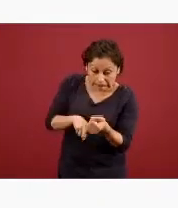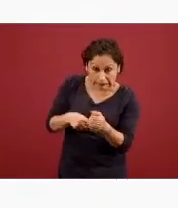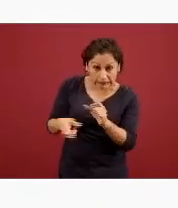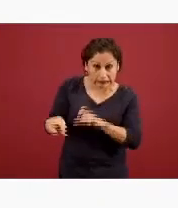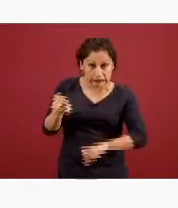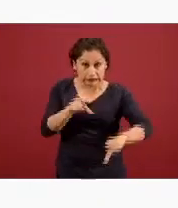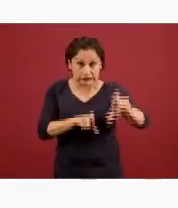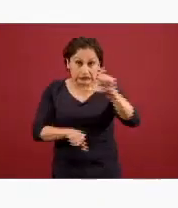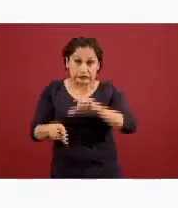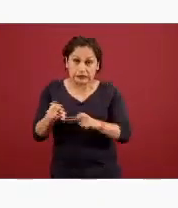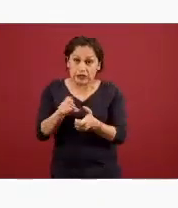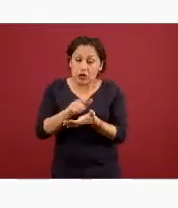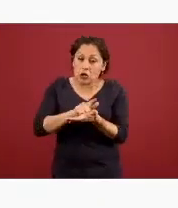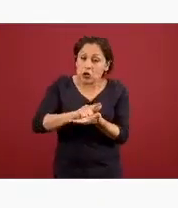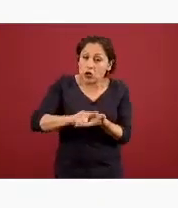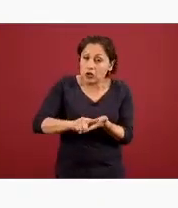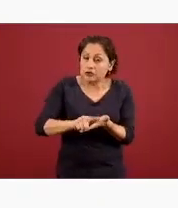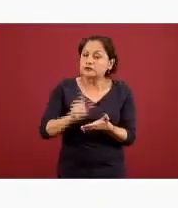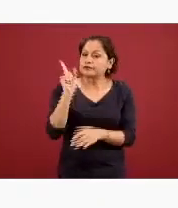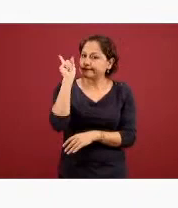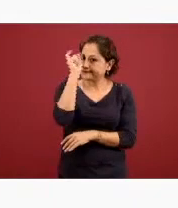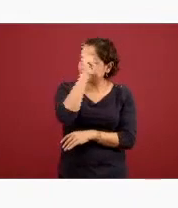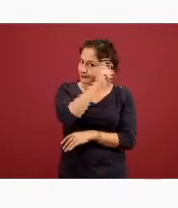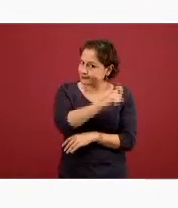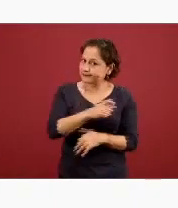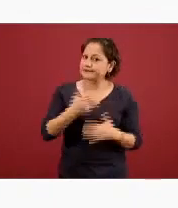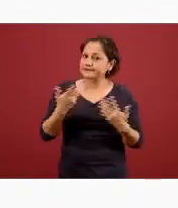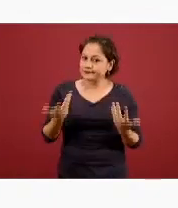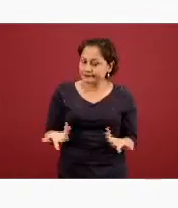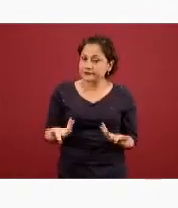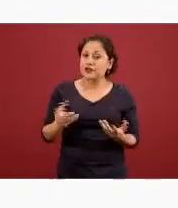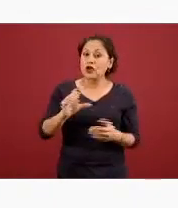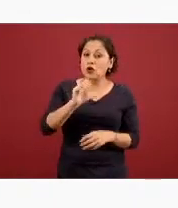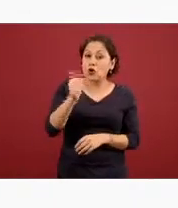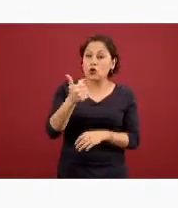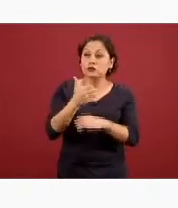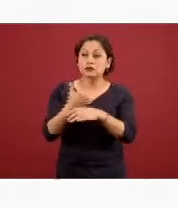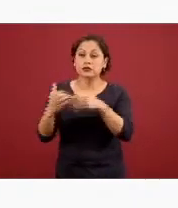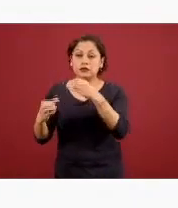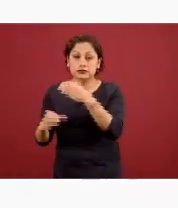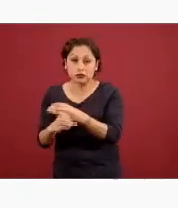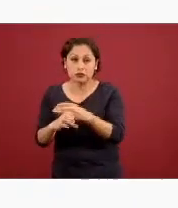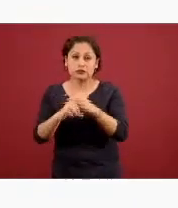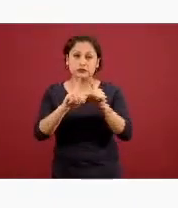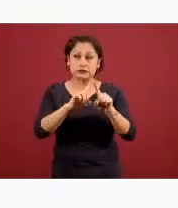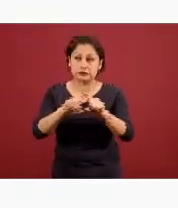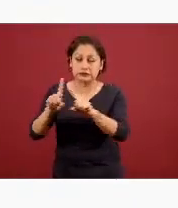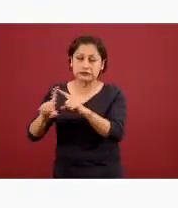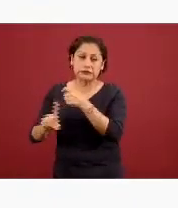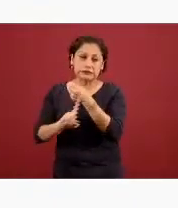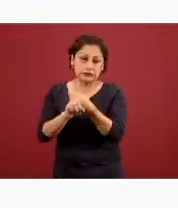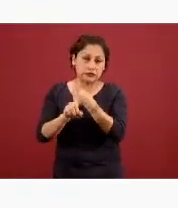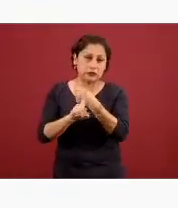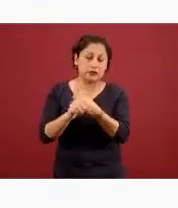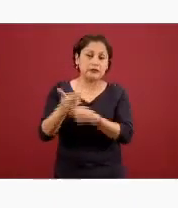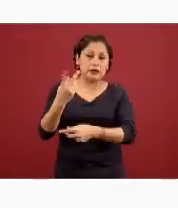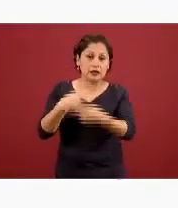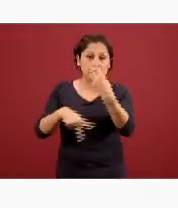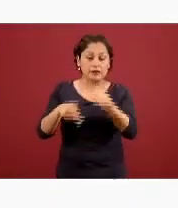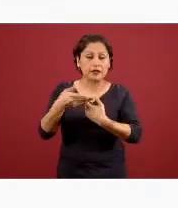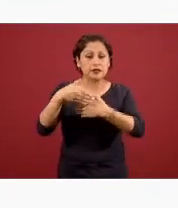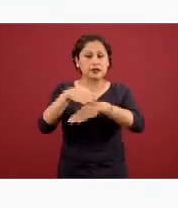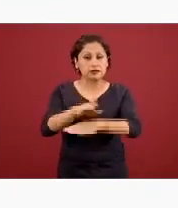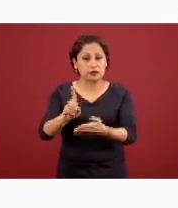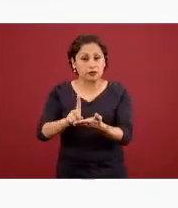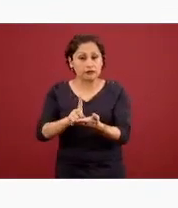problemas que tenemos a nivel del comercio internacional y otro tipo de determinantes psicosociales que se han modificado en estos últimos días